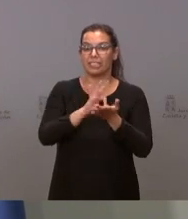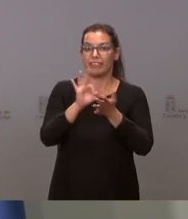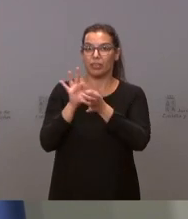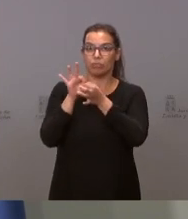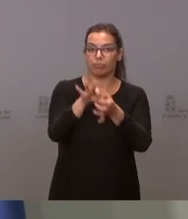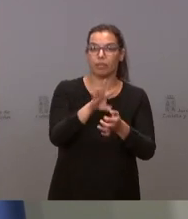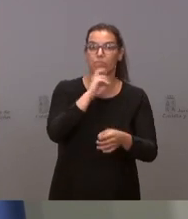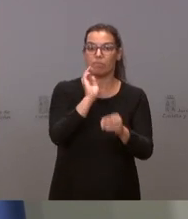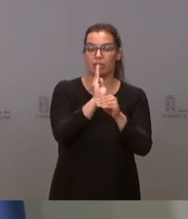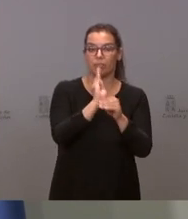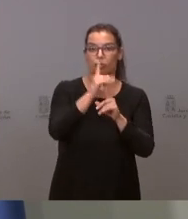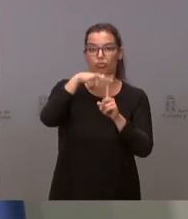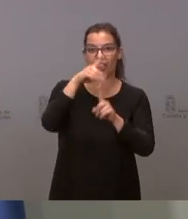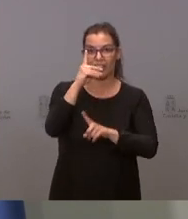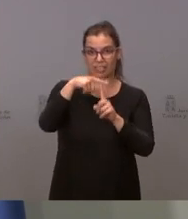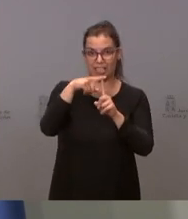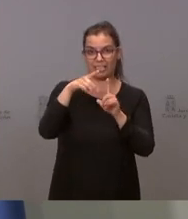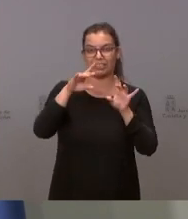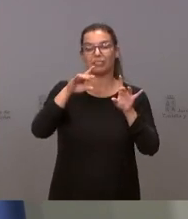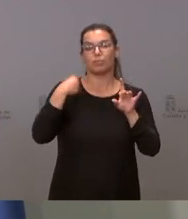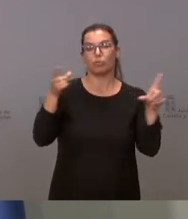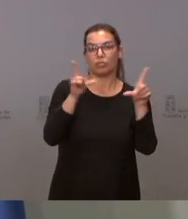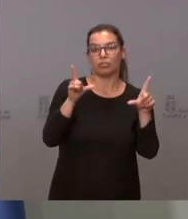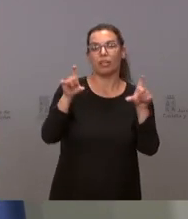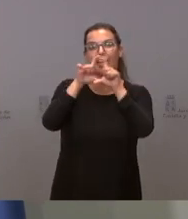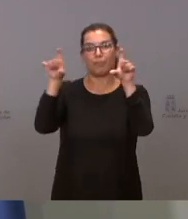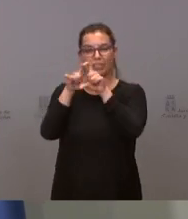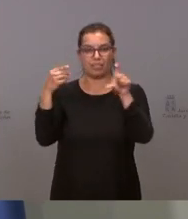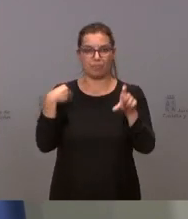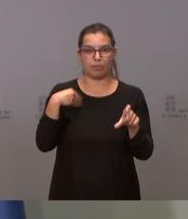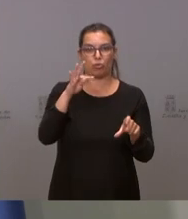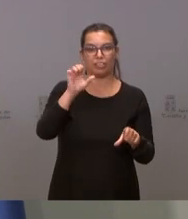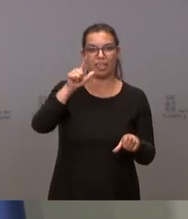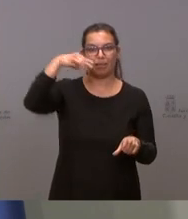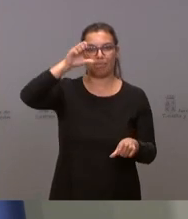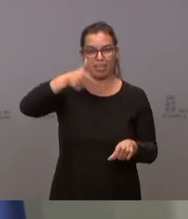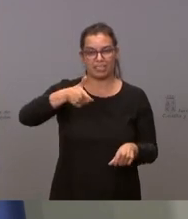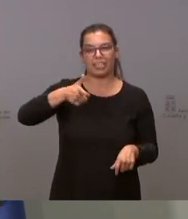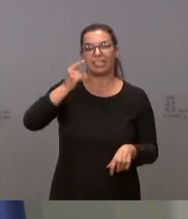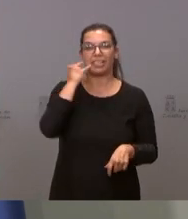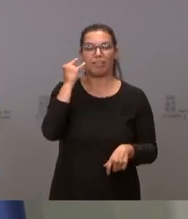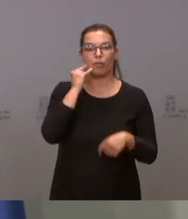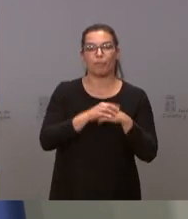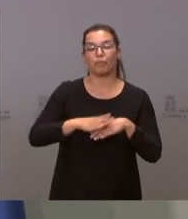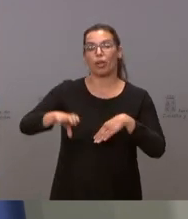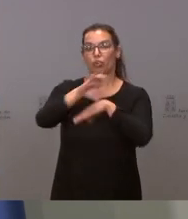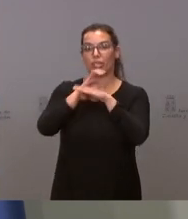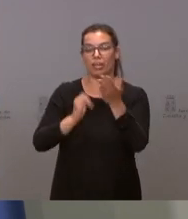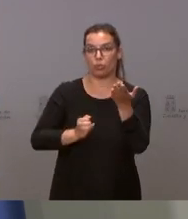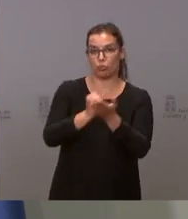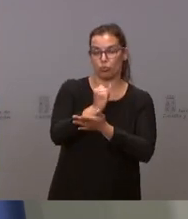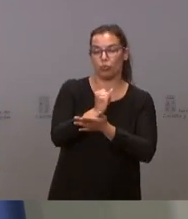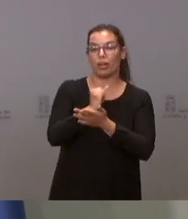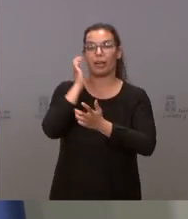mantenimiento de la televisión digital terrestre con la empresa Celnex Telecom. La Consejería de Agricultura, Ganadería y